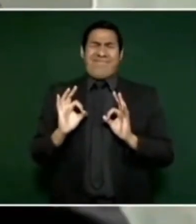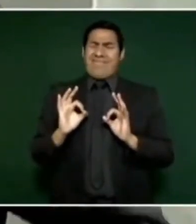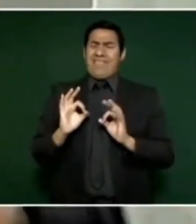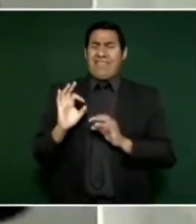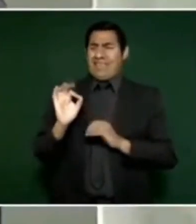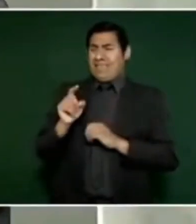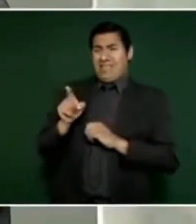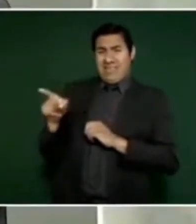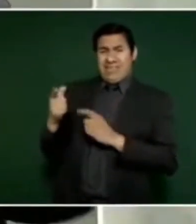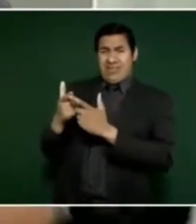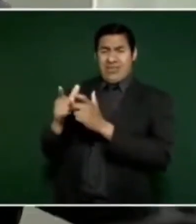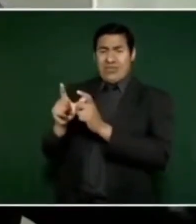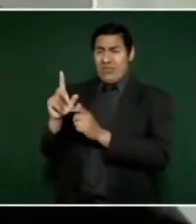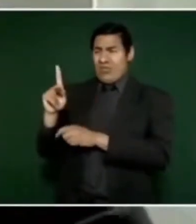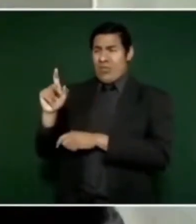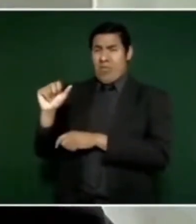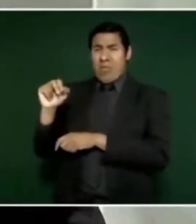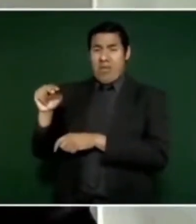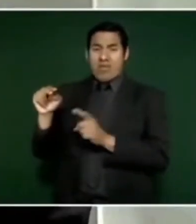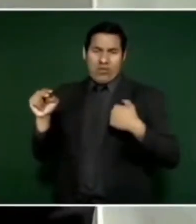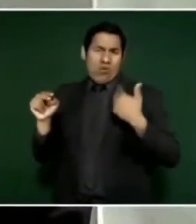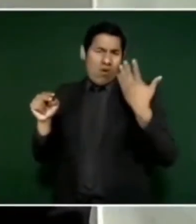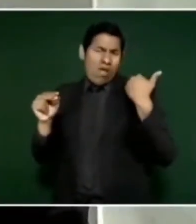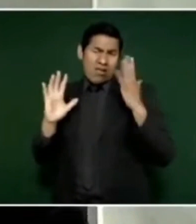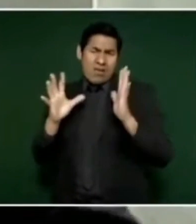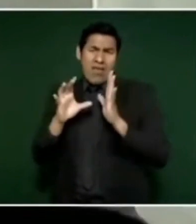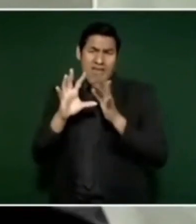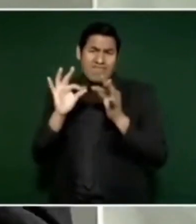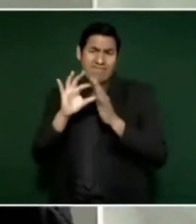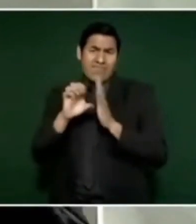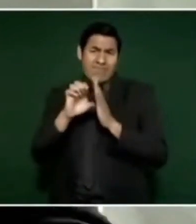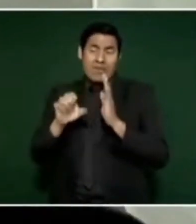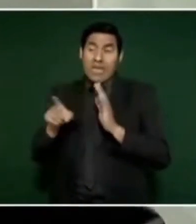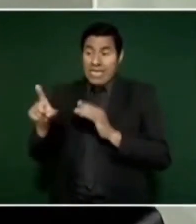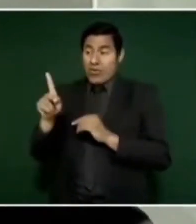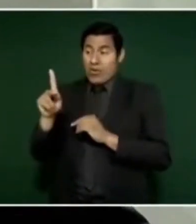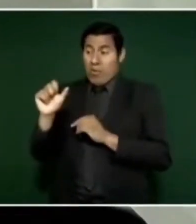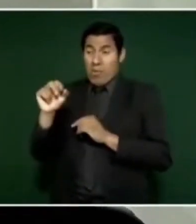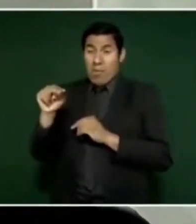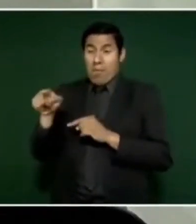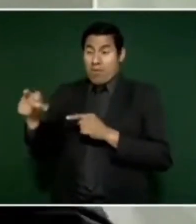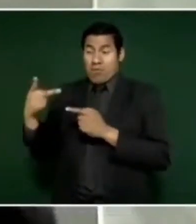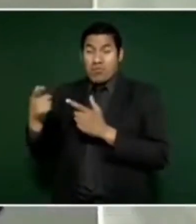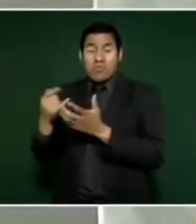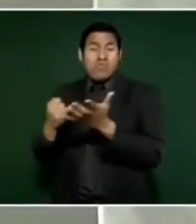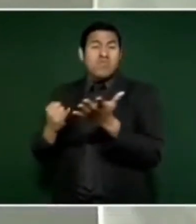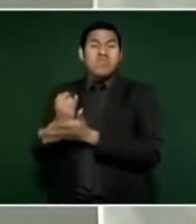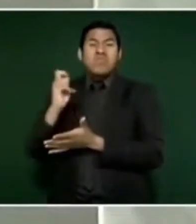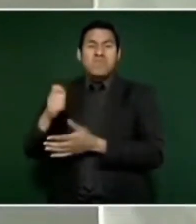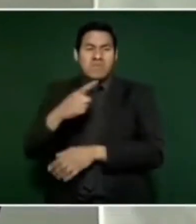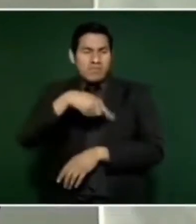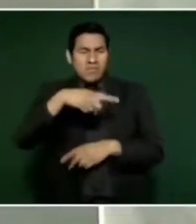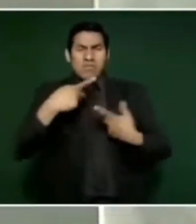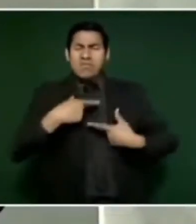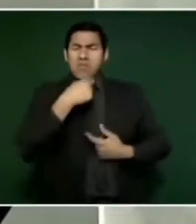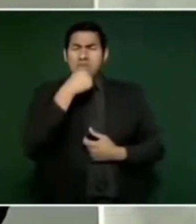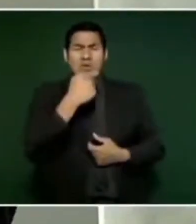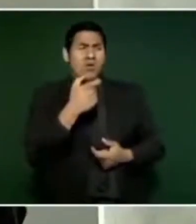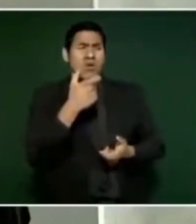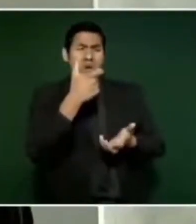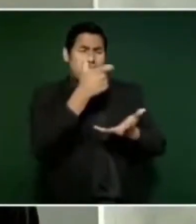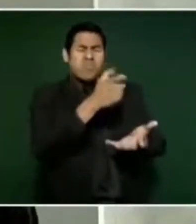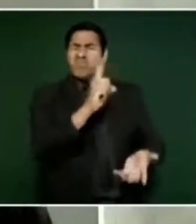bueno, ya puse el ejemplo, lo hubiesen quitado, que esa mentalidad conservadora